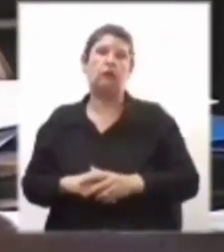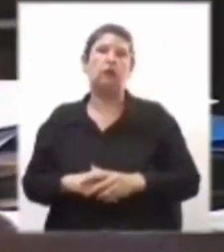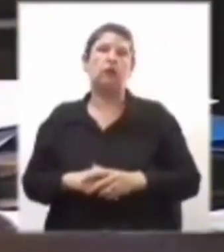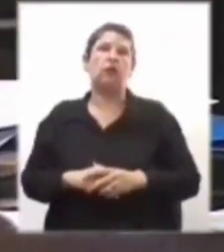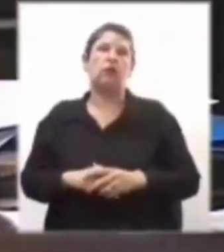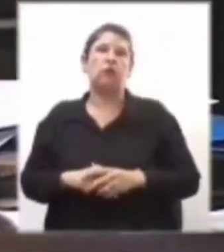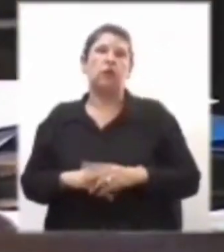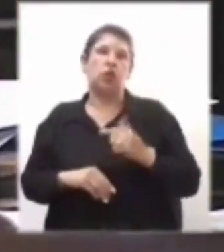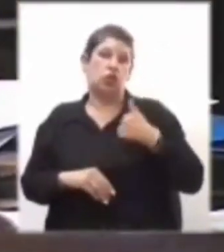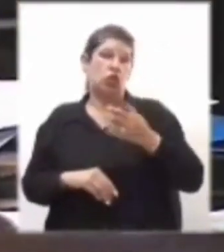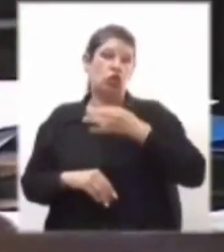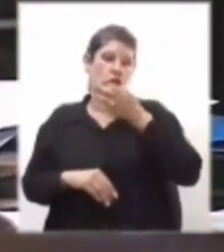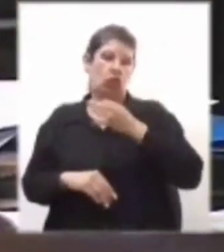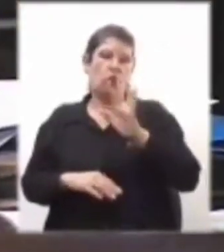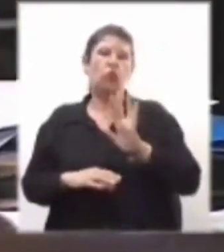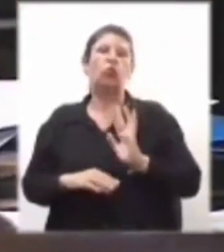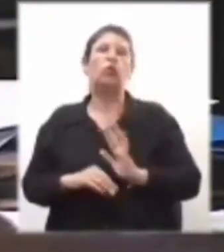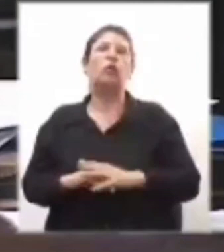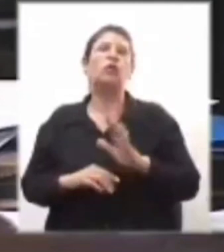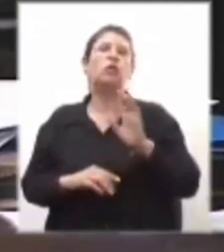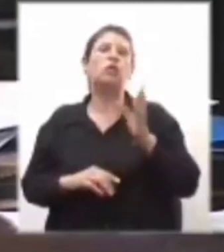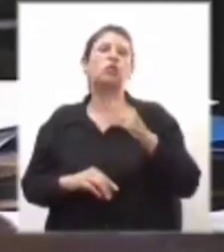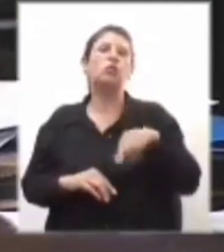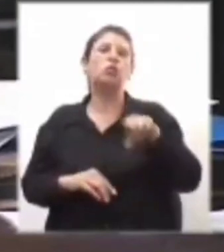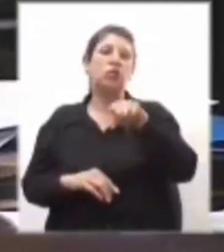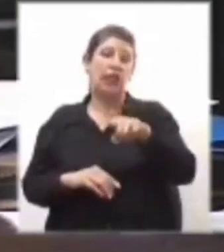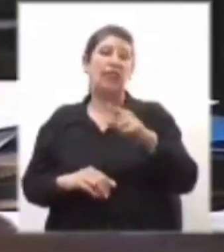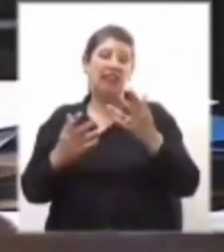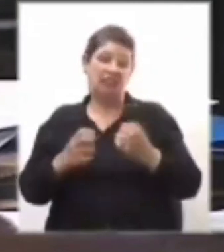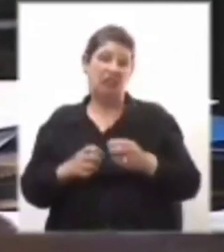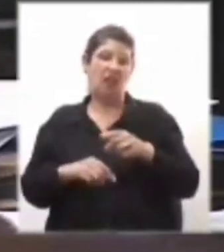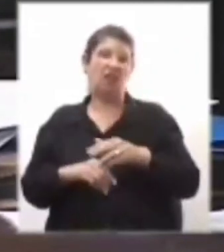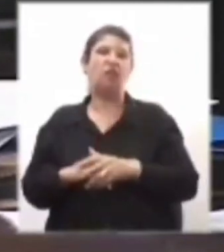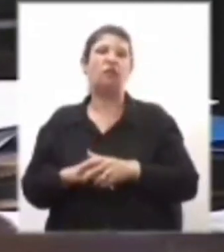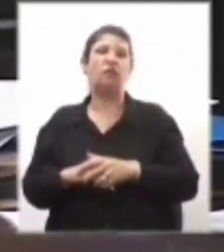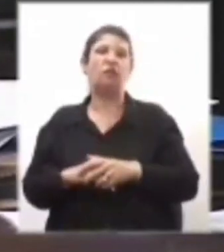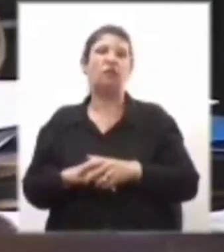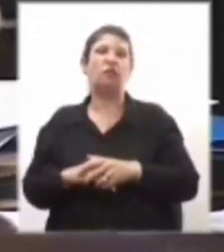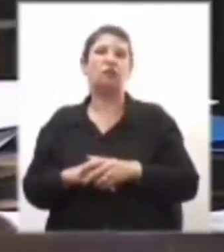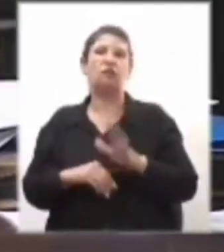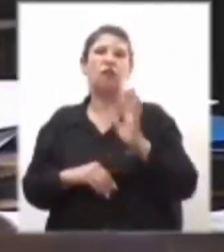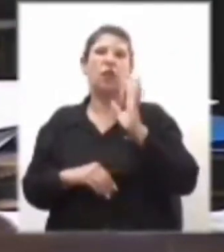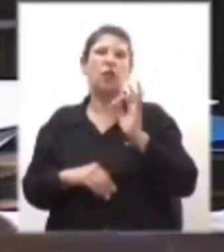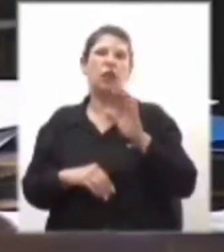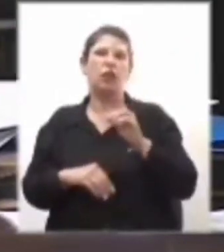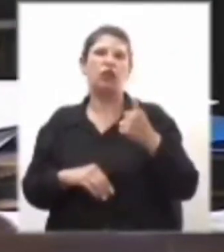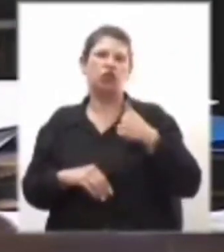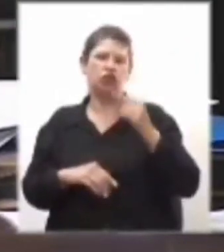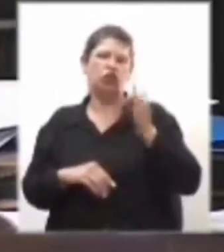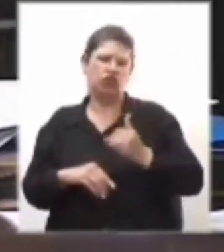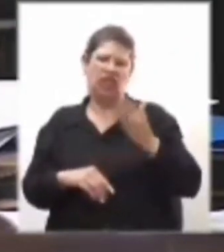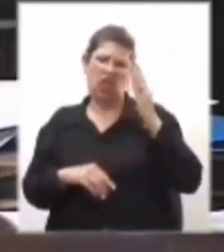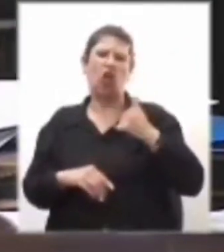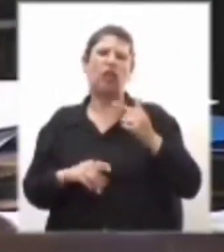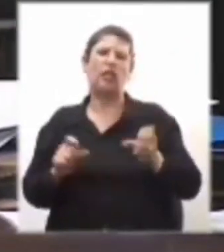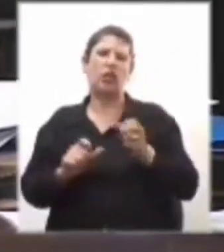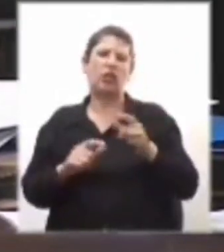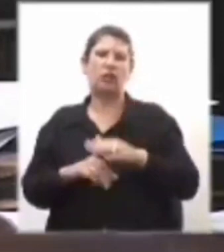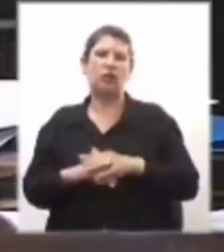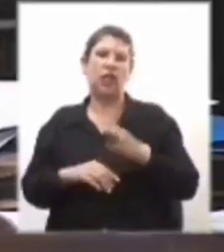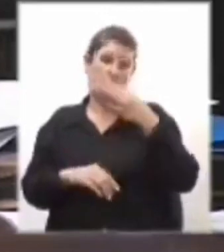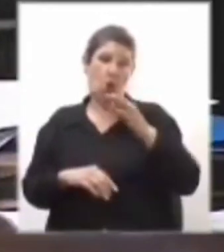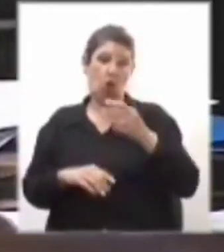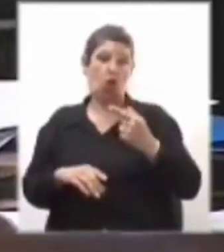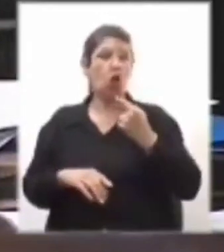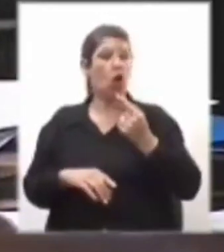Estoy en el uso de la palabra, Presidenta, y en todo caso, si usted quiere... Perdón, perdón, yo sé lo que tengo que hacer. Lo único que le digo